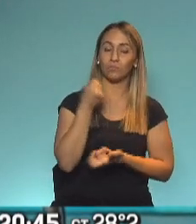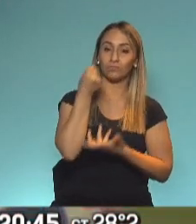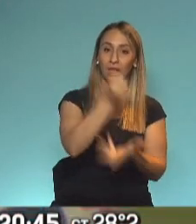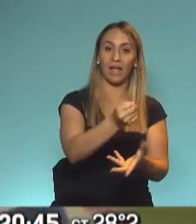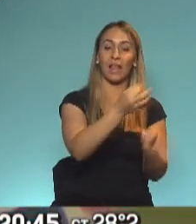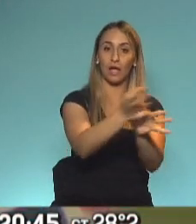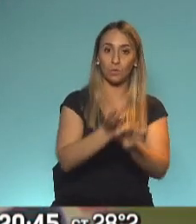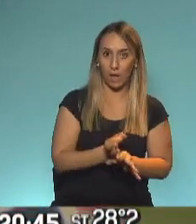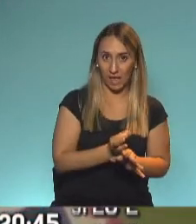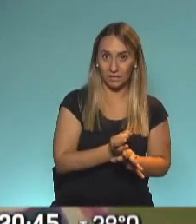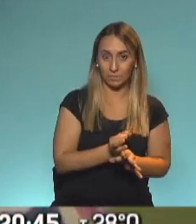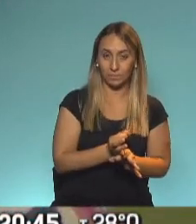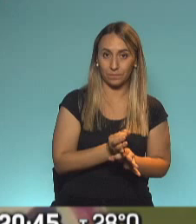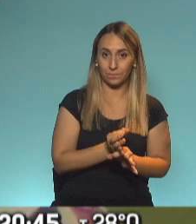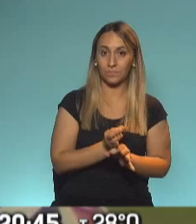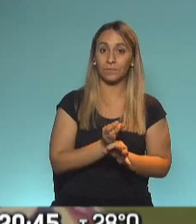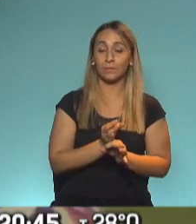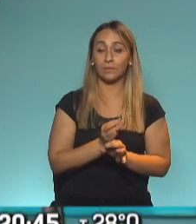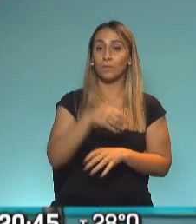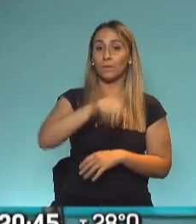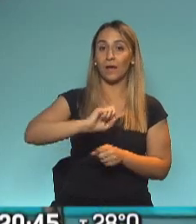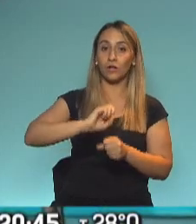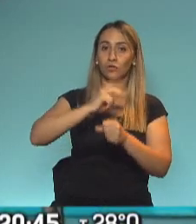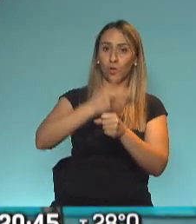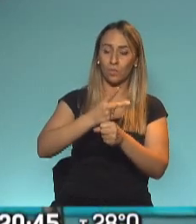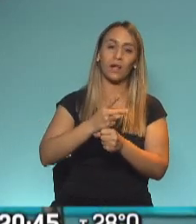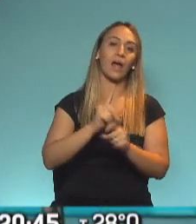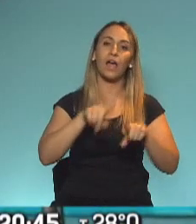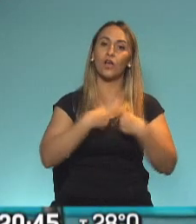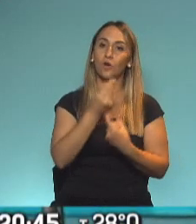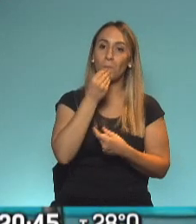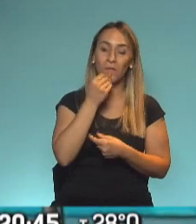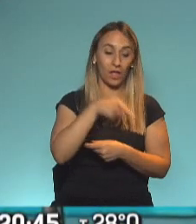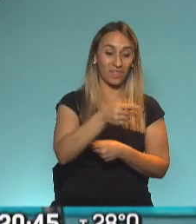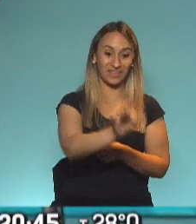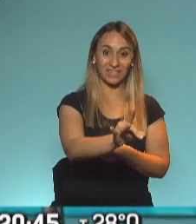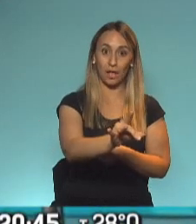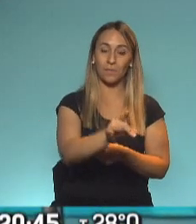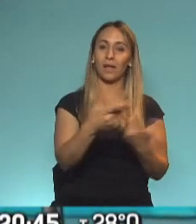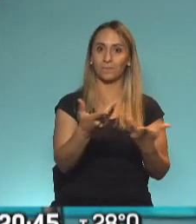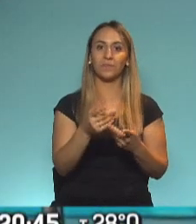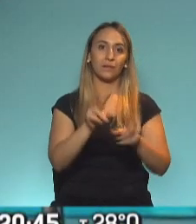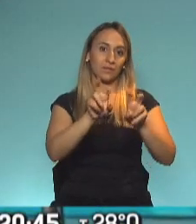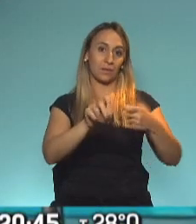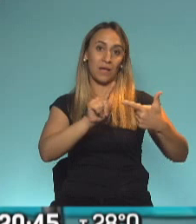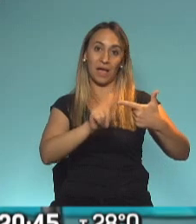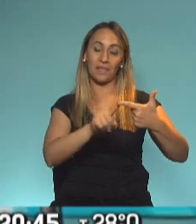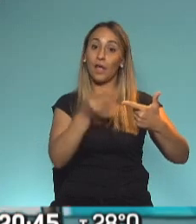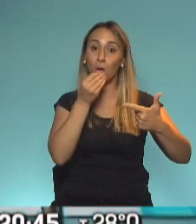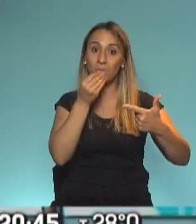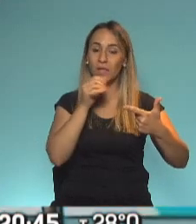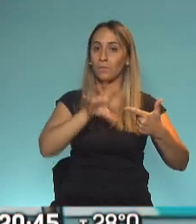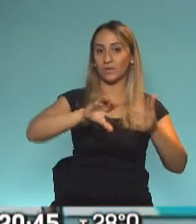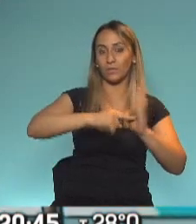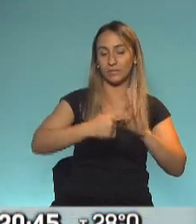anunció Axel Kicillof, se duplicará la ayuda a comedores en diciembre, ahí vamos con el tema alimenticio, que tanta falta hace en la